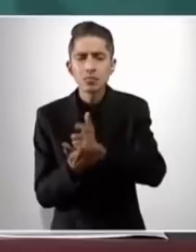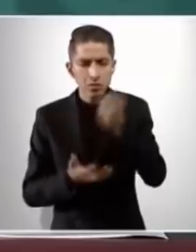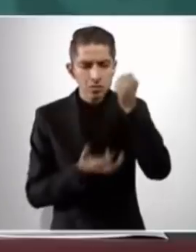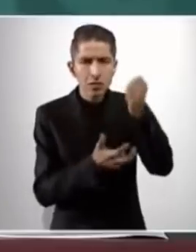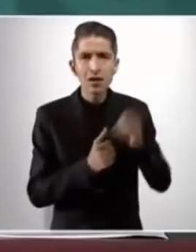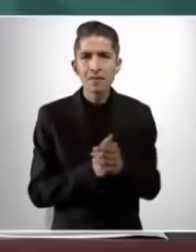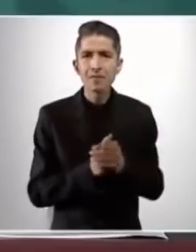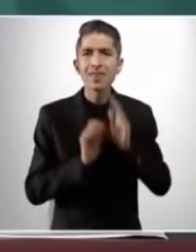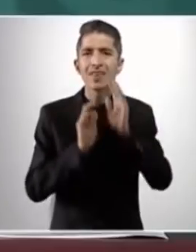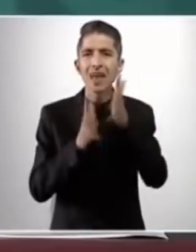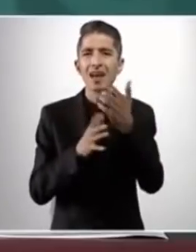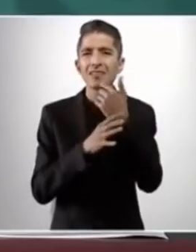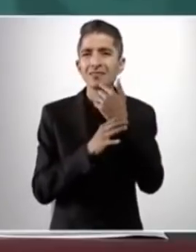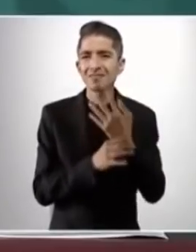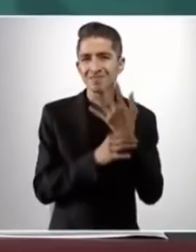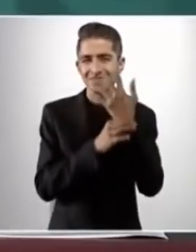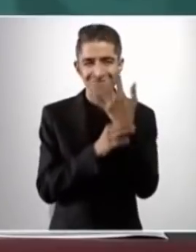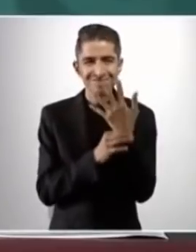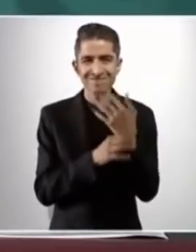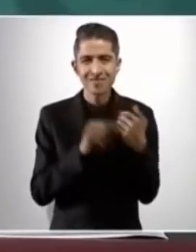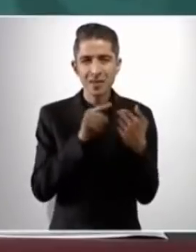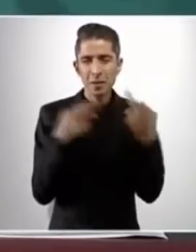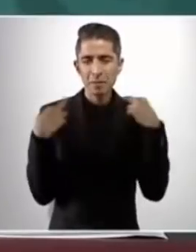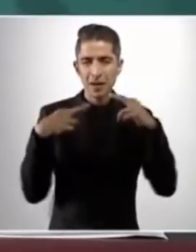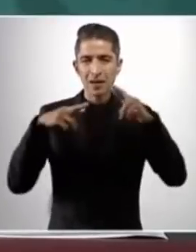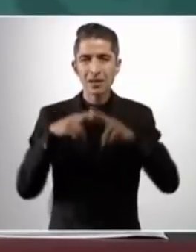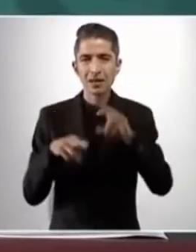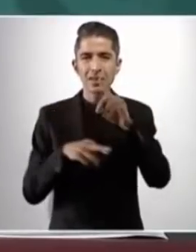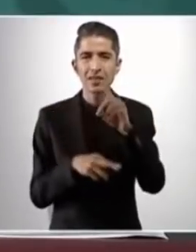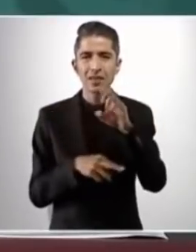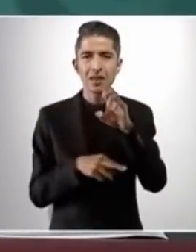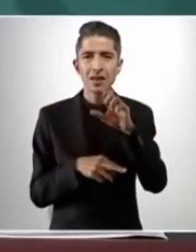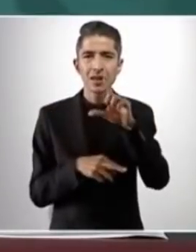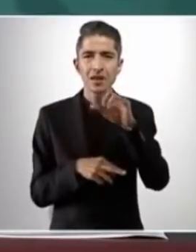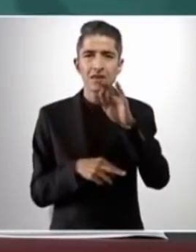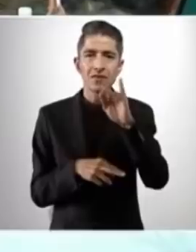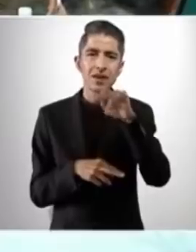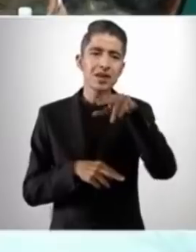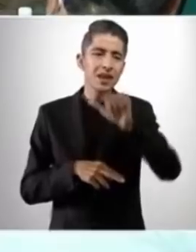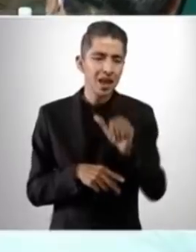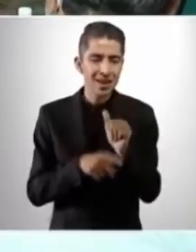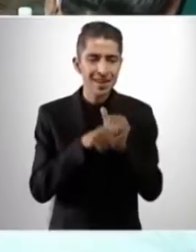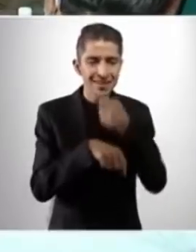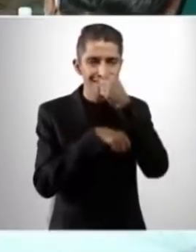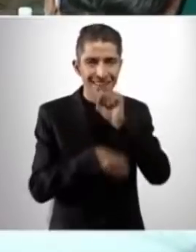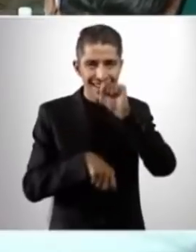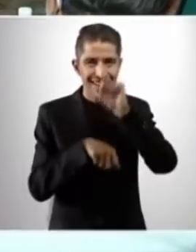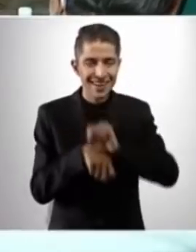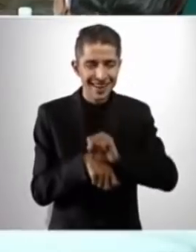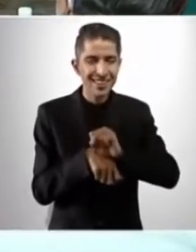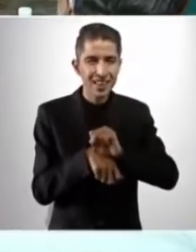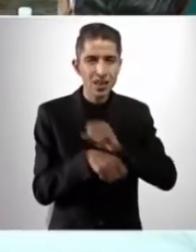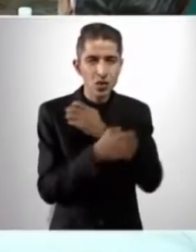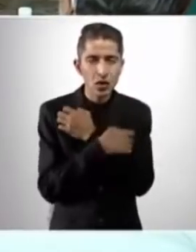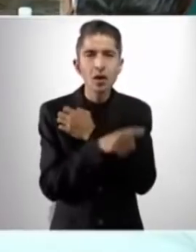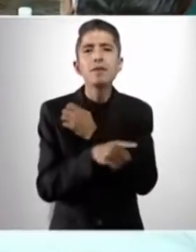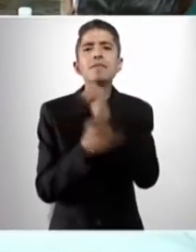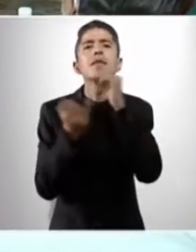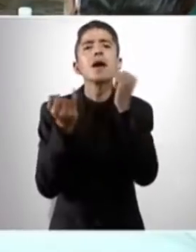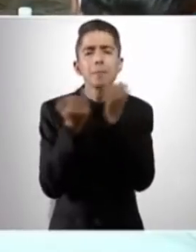aquí mencionó la maestra Delfina y la Secretaría de Hacienda puede